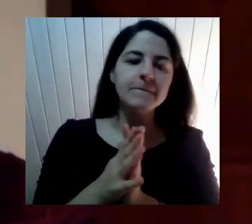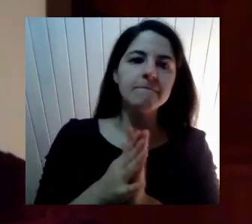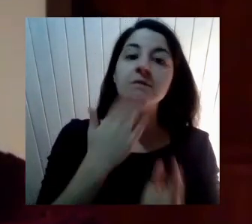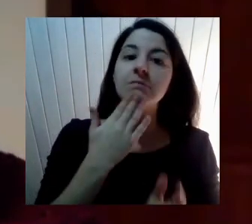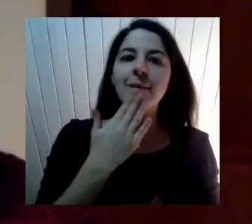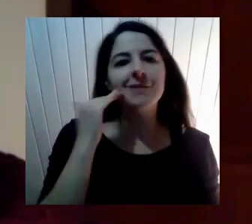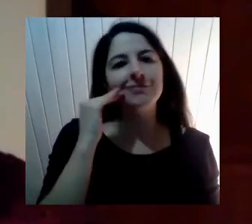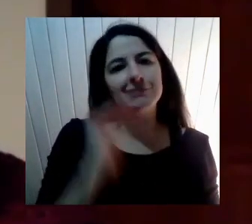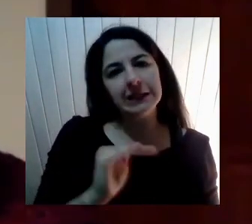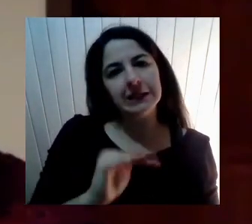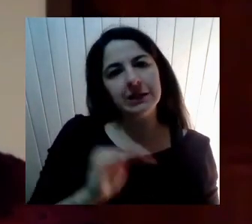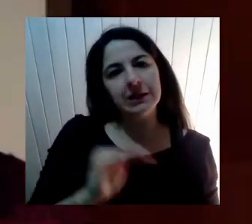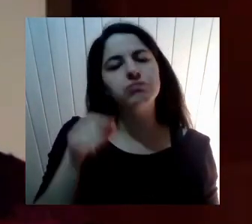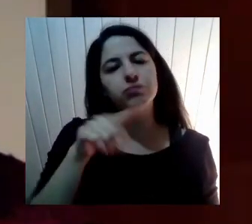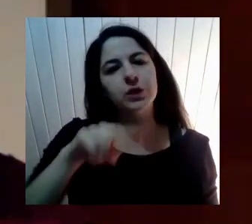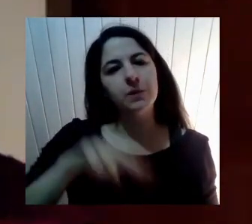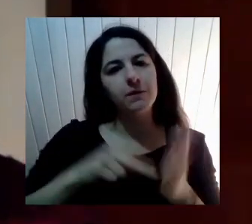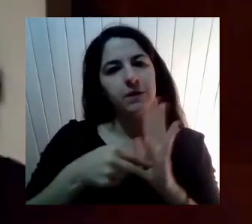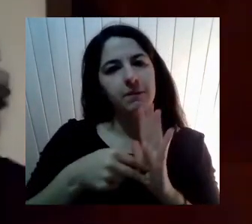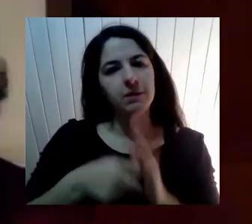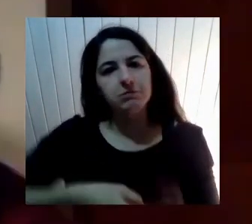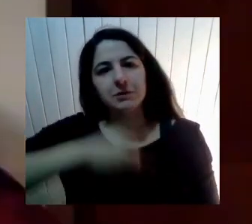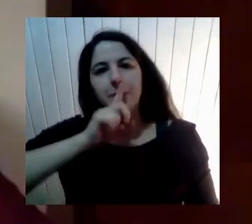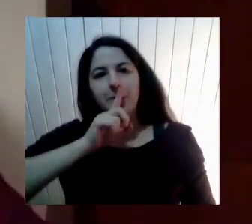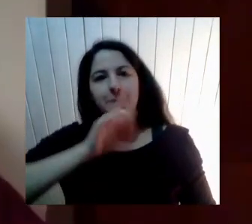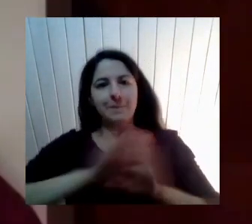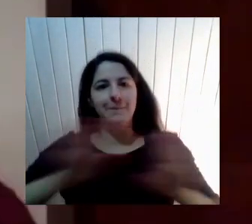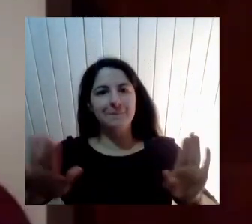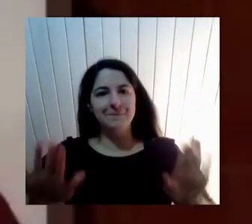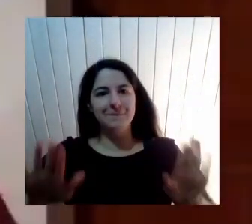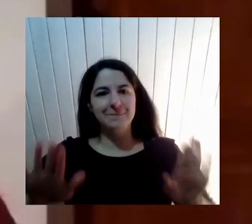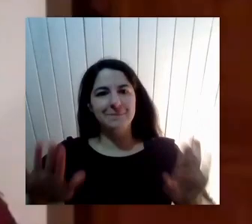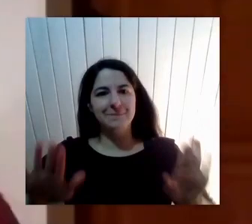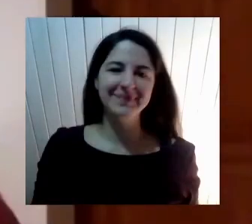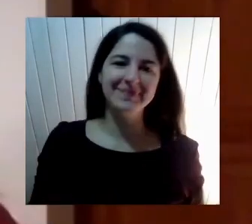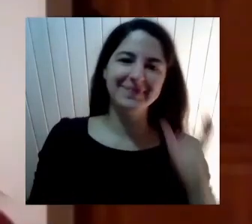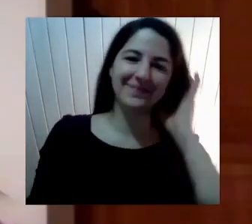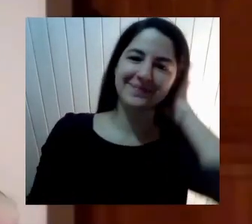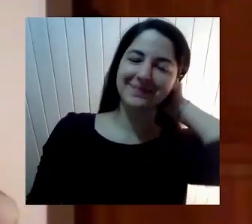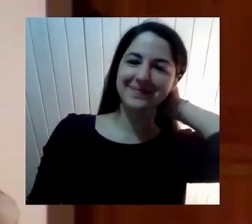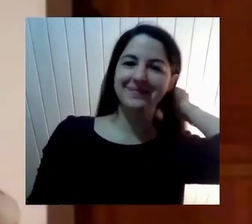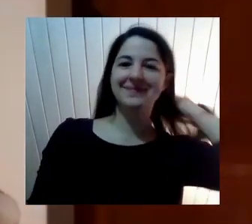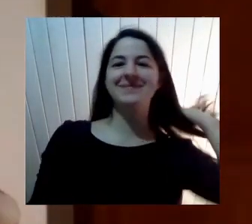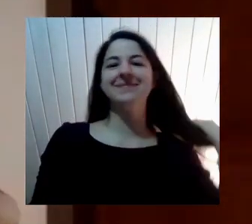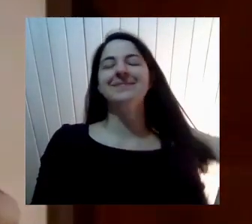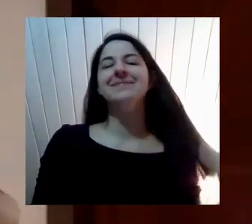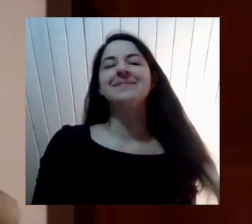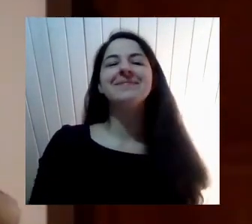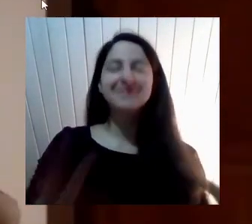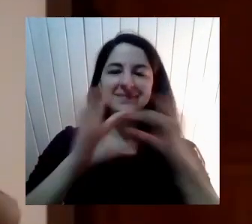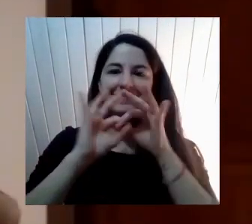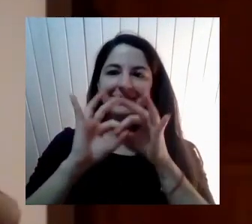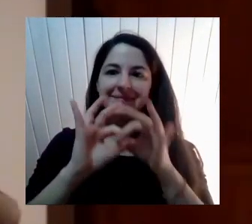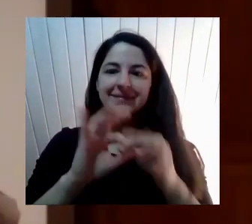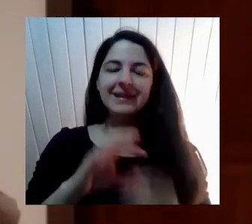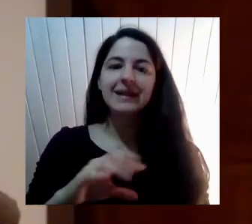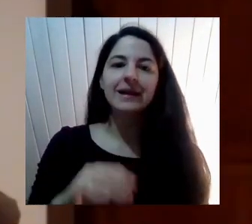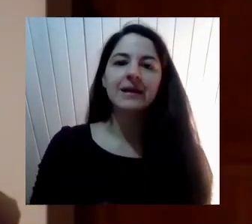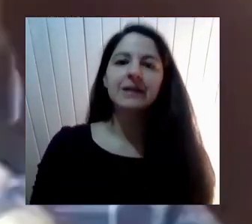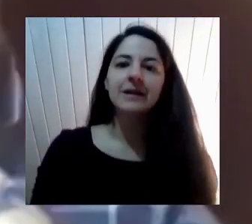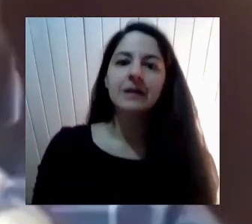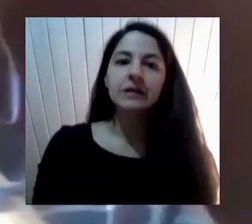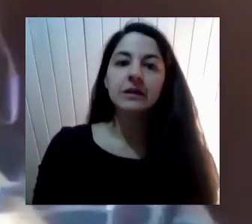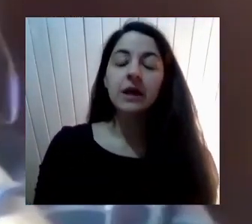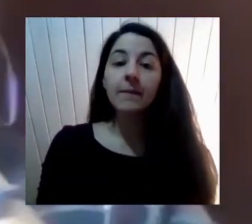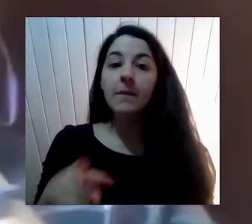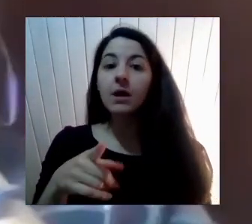Sí Y me callo Porque yo Muchas gracias Damaso ¿Te parece bien Rosario Que junté esta intervención Y